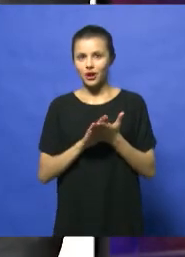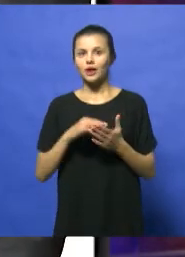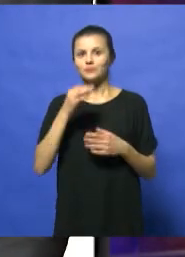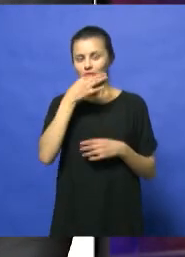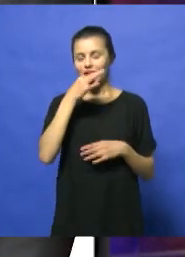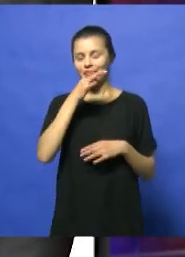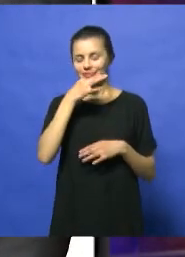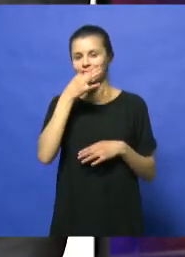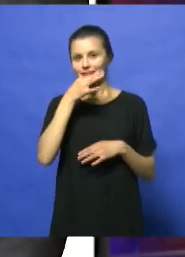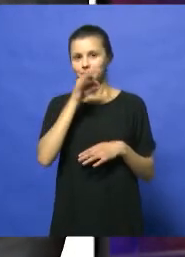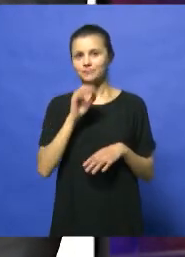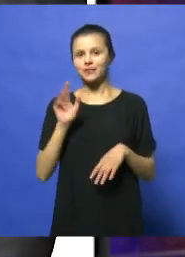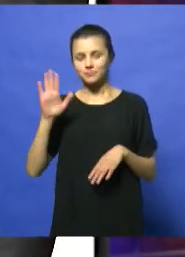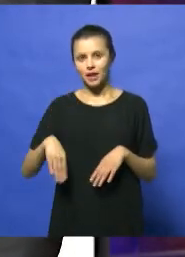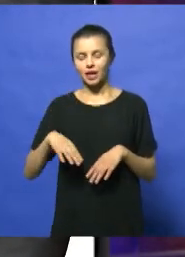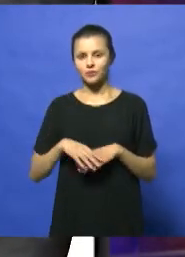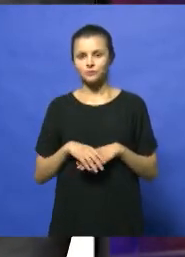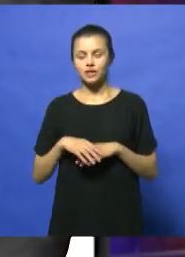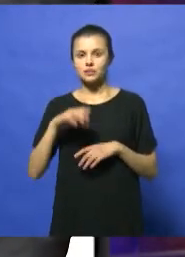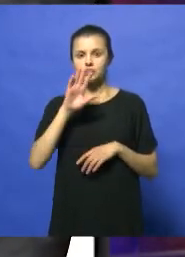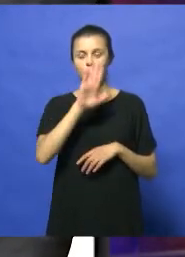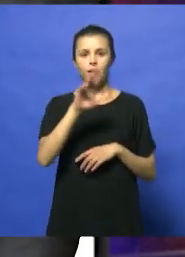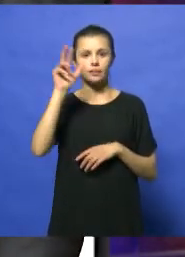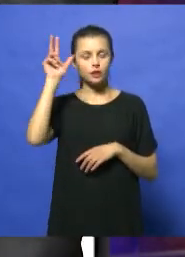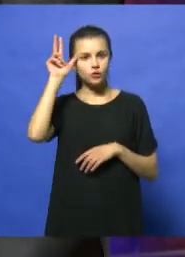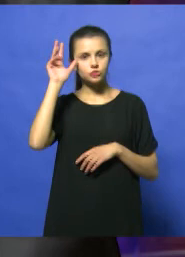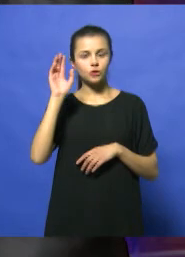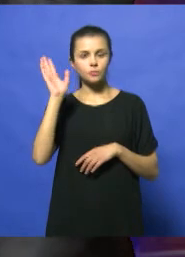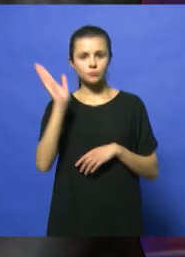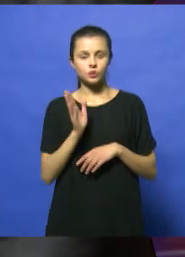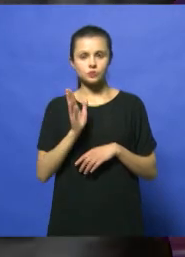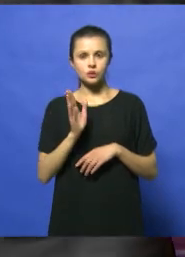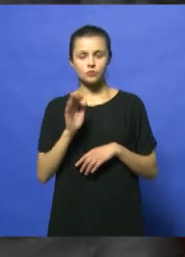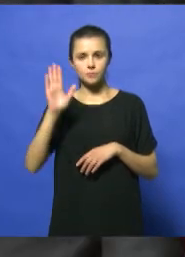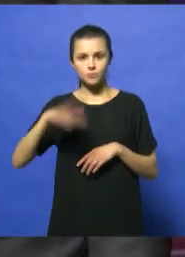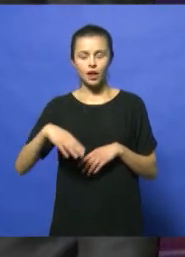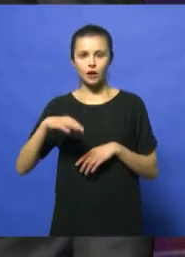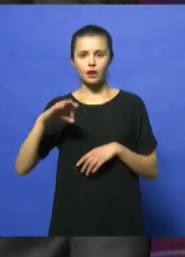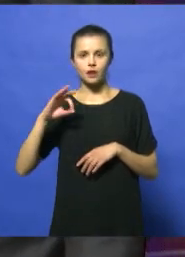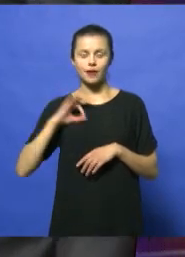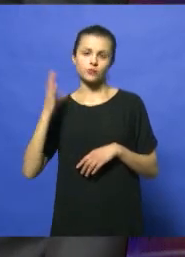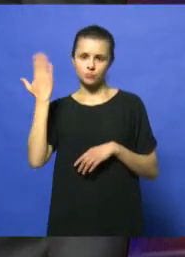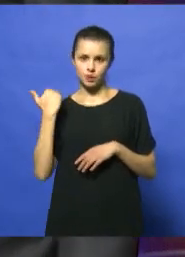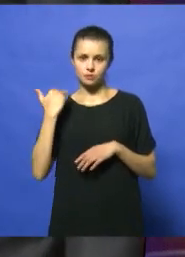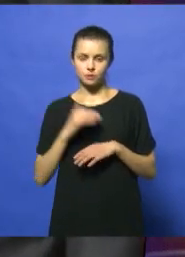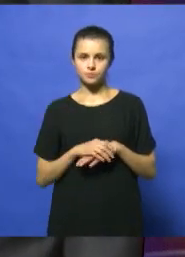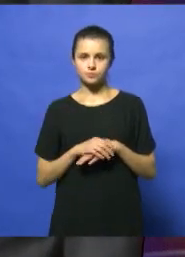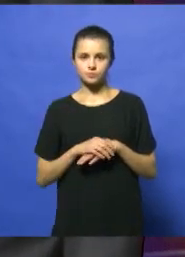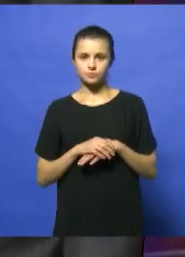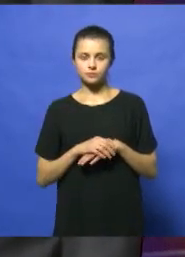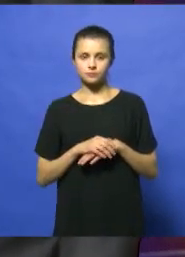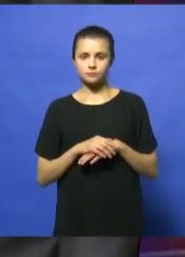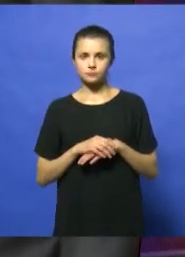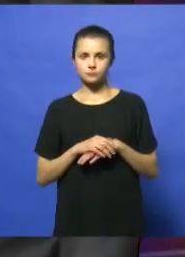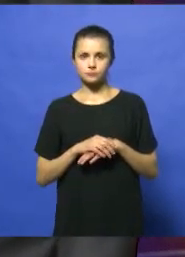2017. Bajamos un poquito, 58,8% en baja con respecto al 2017. Y sin cambios,